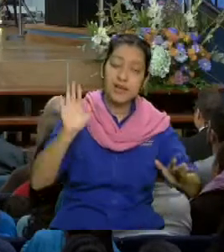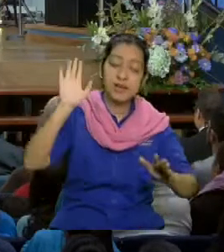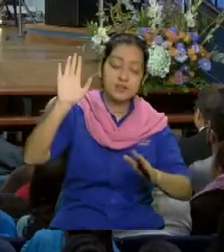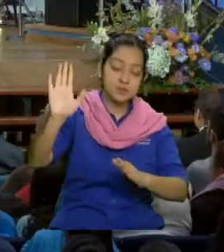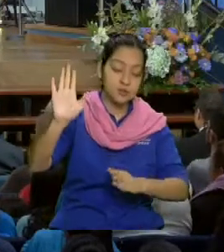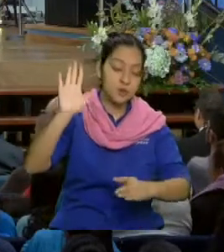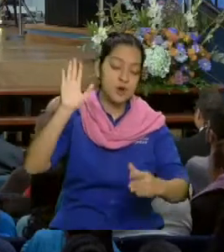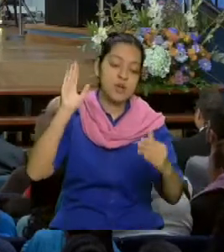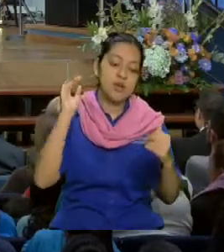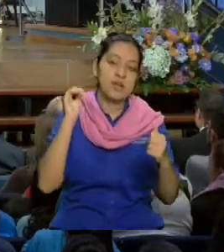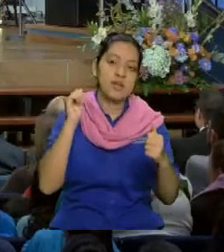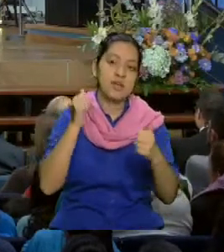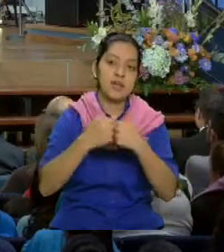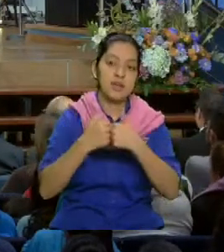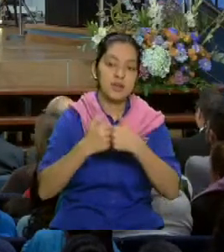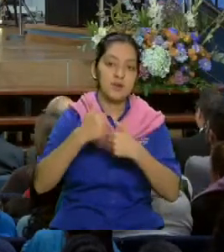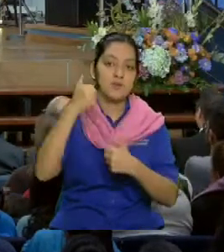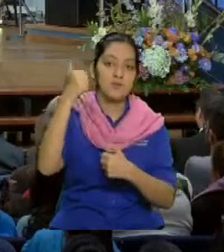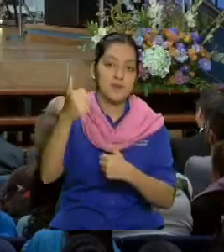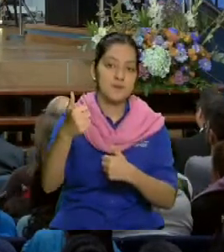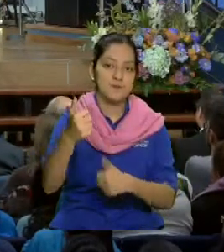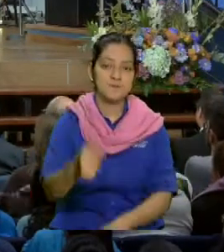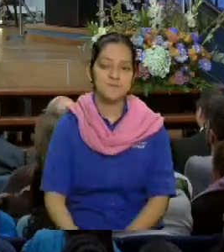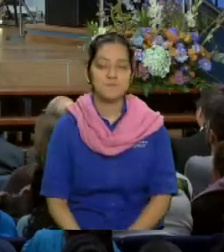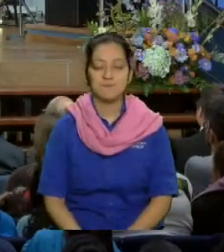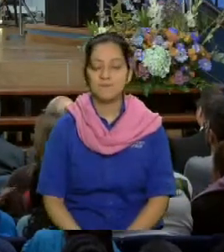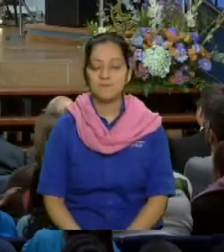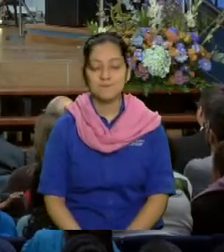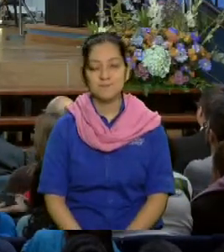Entonces, en este orden de ideas, o desorden, ya no sé,